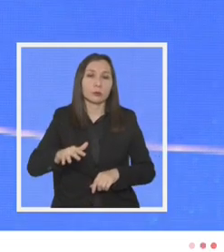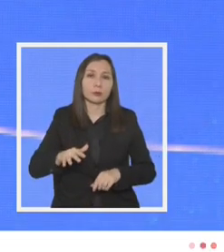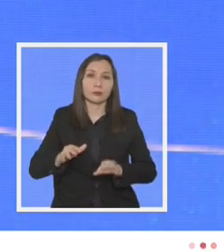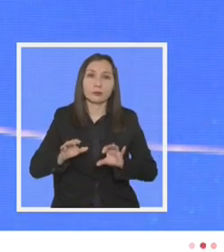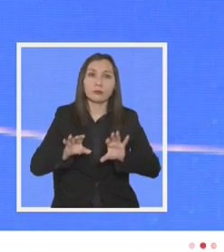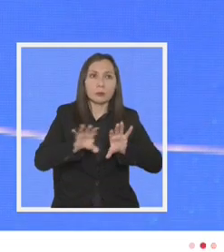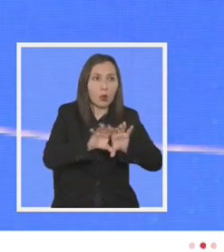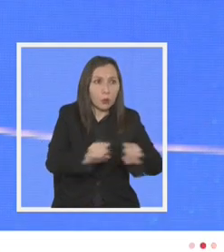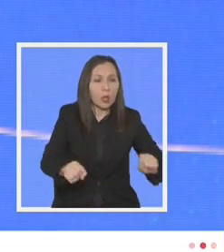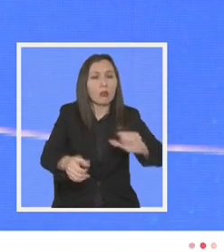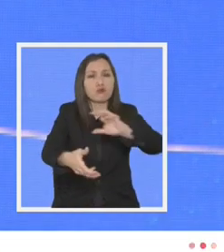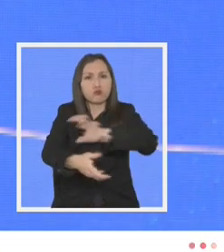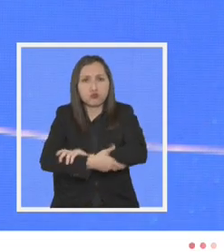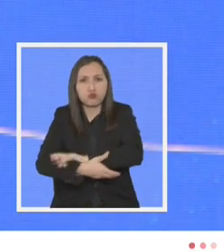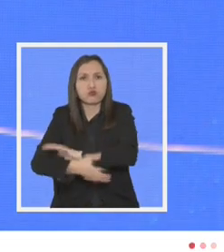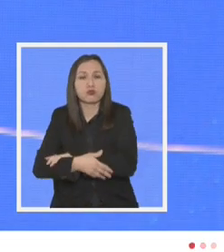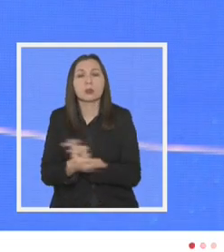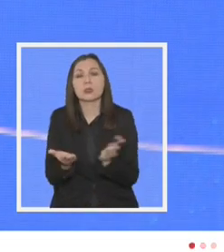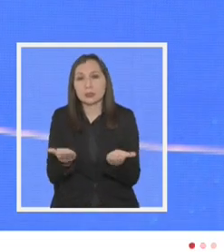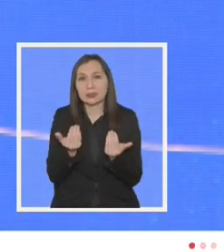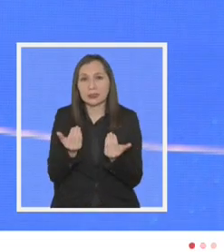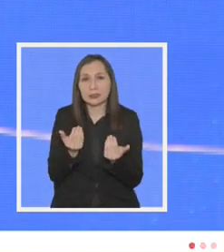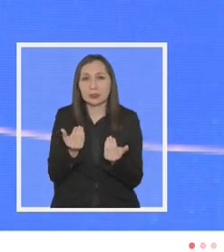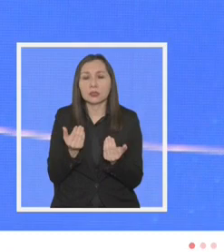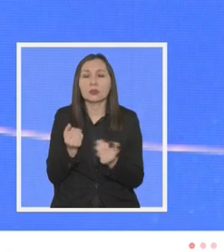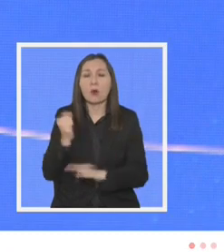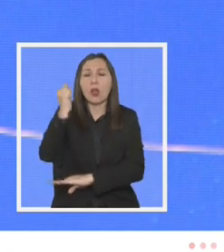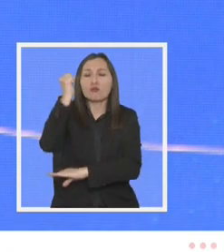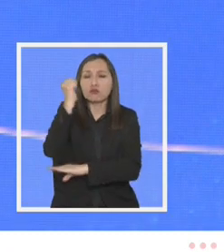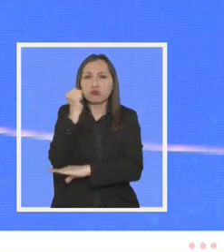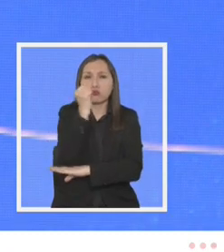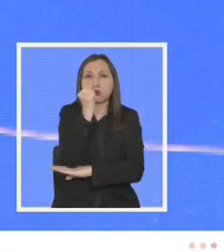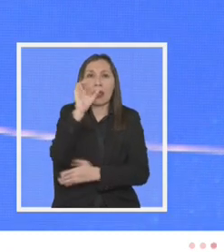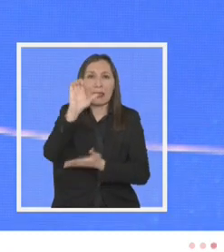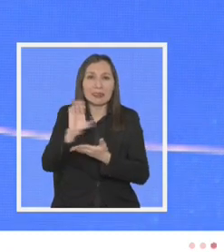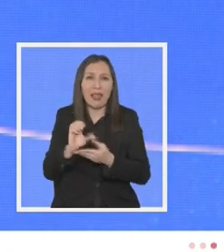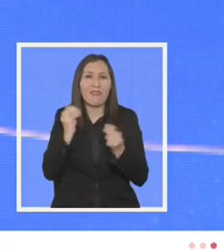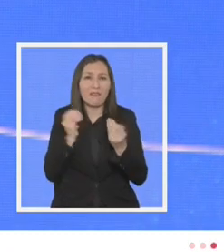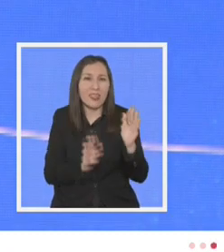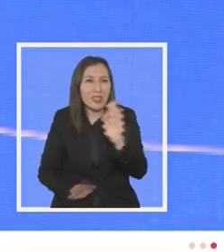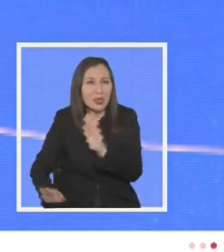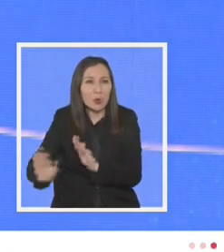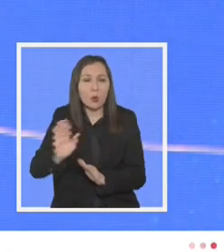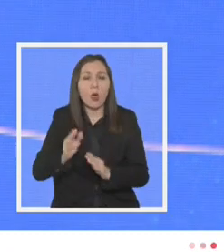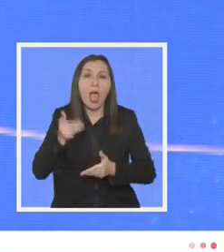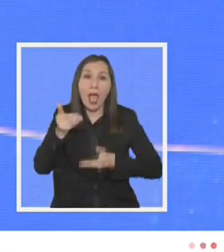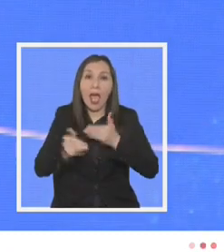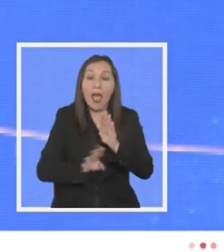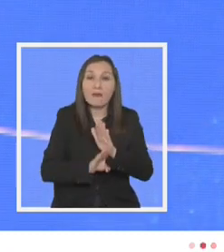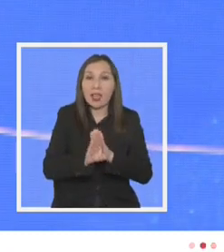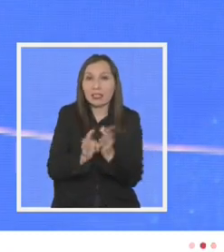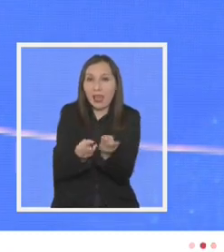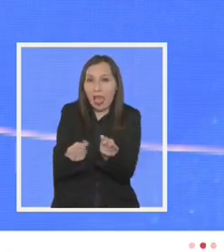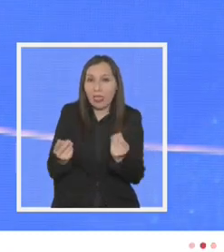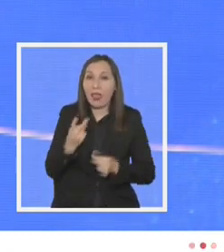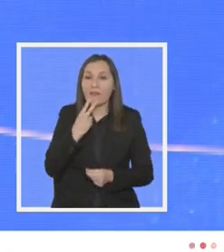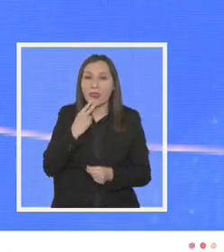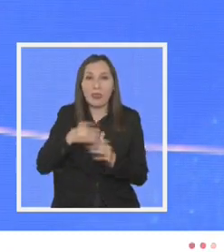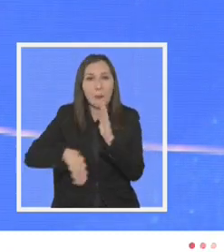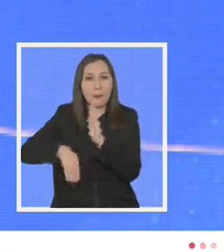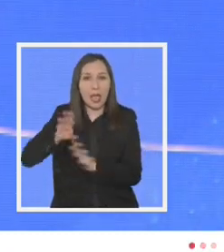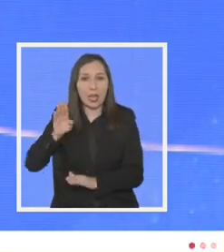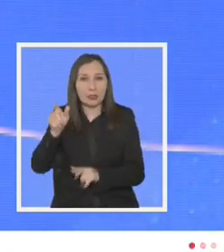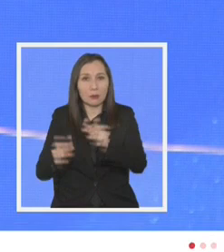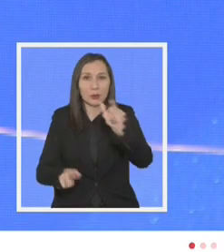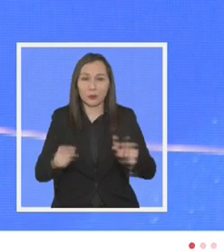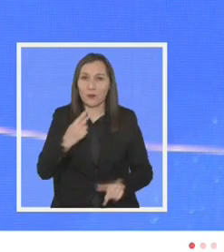acuerdos que pongan los pilares de un estado de bienestar que se traduzcan avances concretos para la calidad de vida de la mayoría